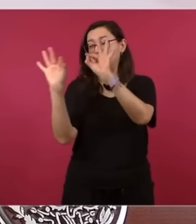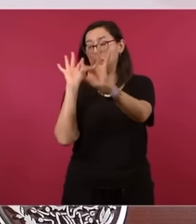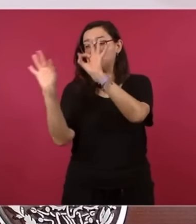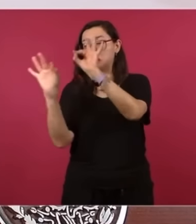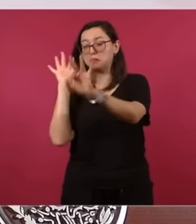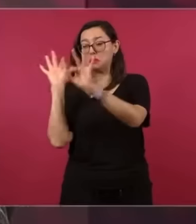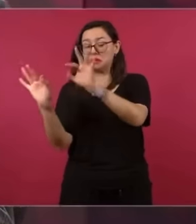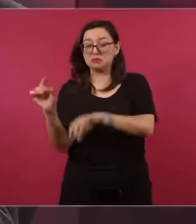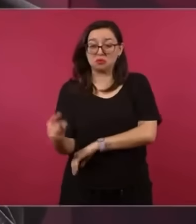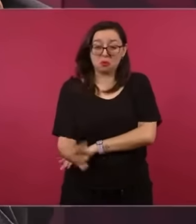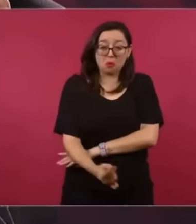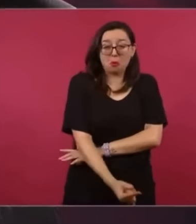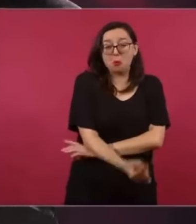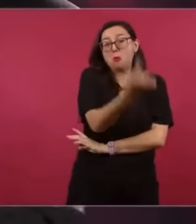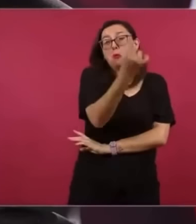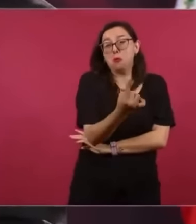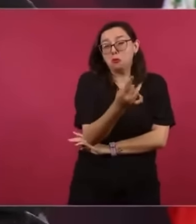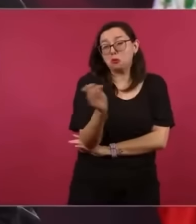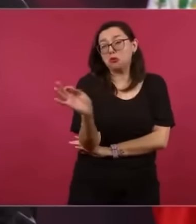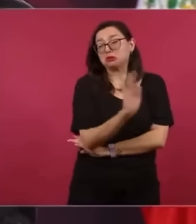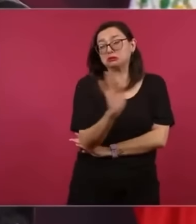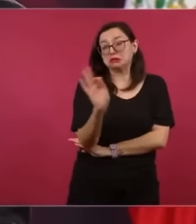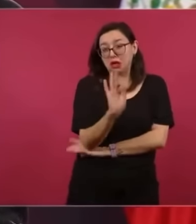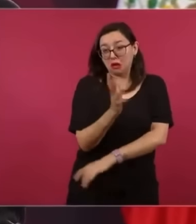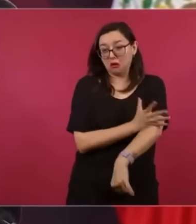En la televisión lo mismo,